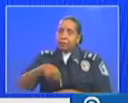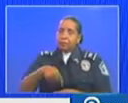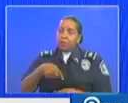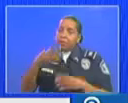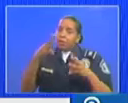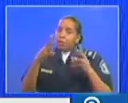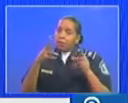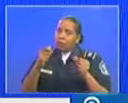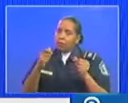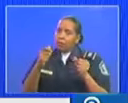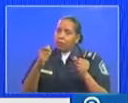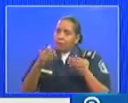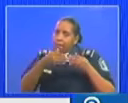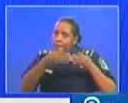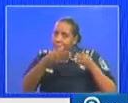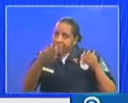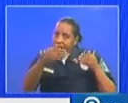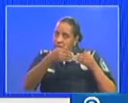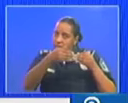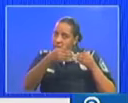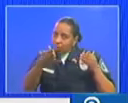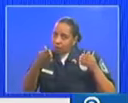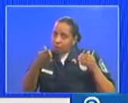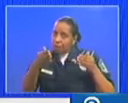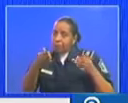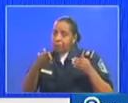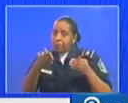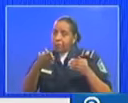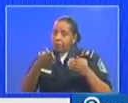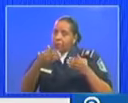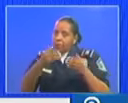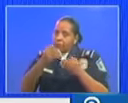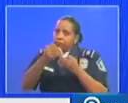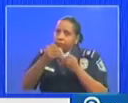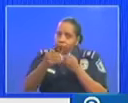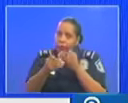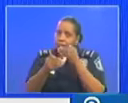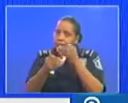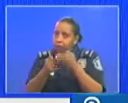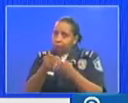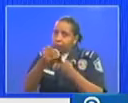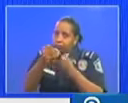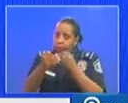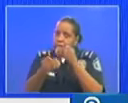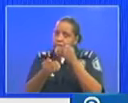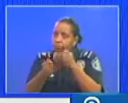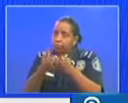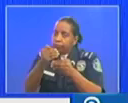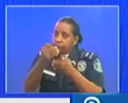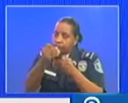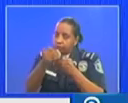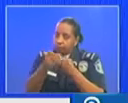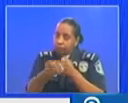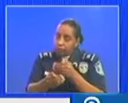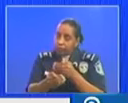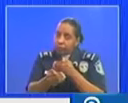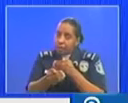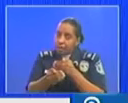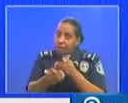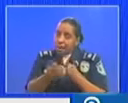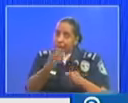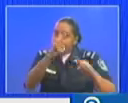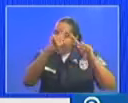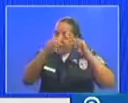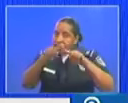se va a dar la apertura y que esta va a ser gradual esta también va a tomar muy en cuenta el comportamiento del